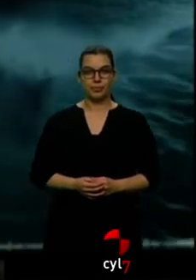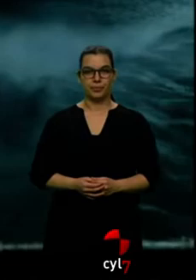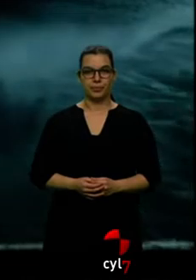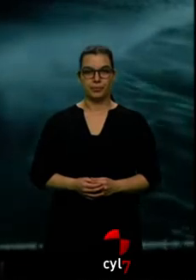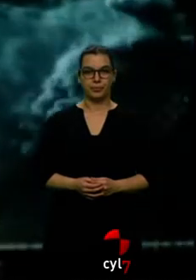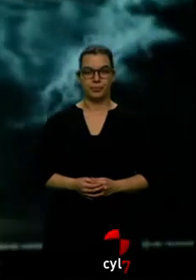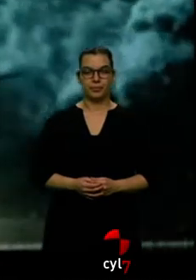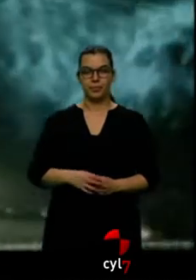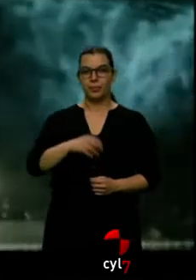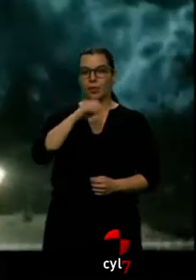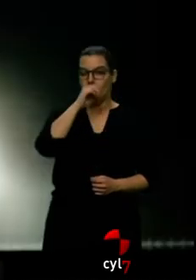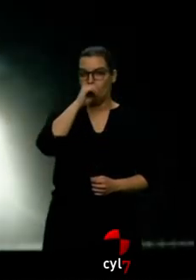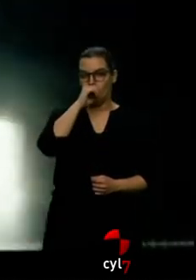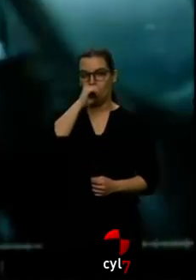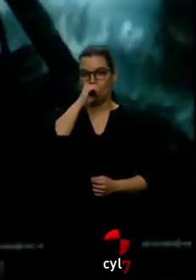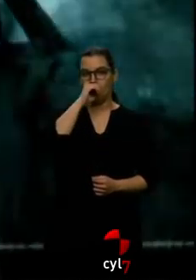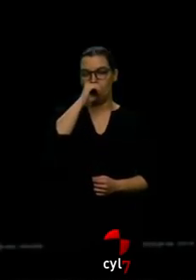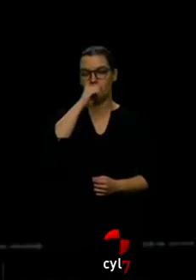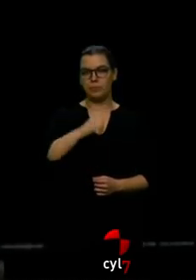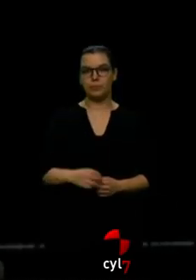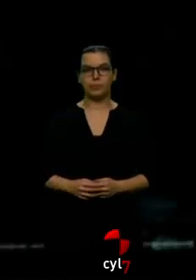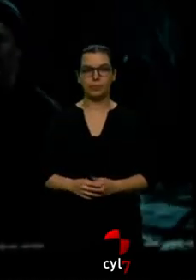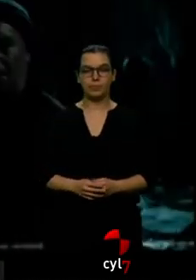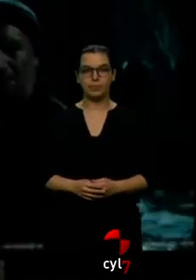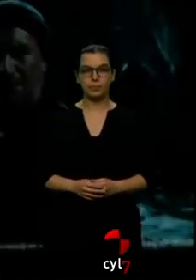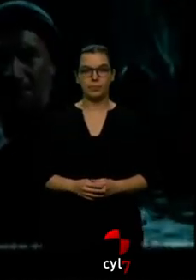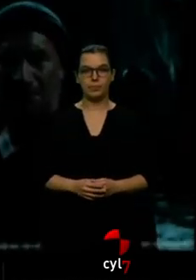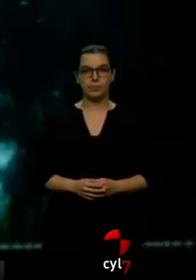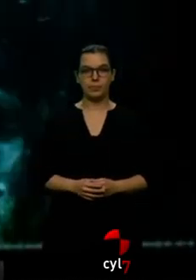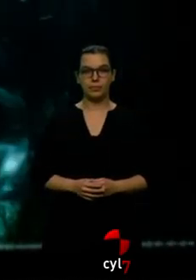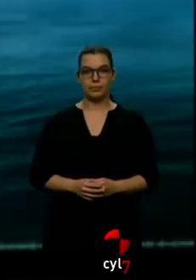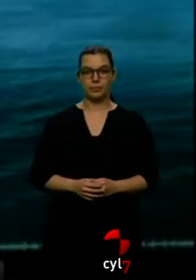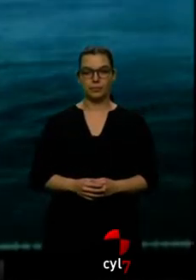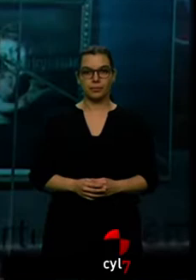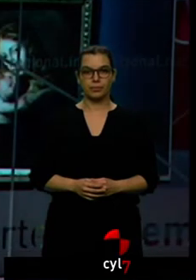La única forma de impedírselo es que ocupes el lugar que te corresponde como rey.